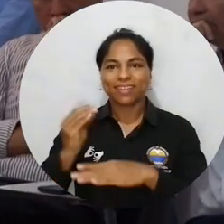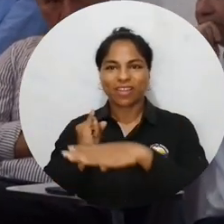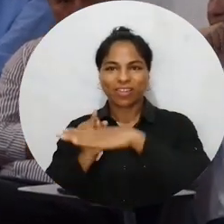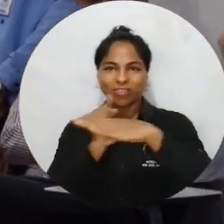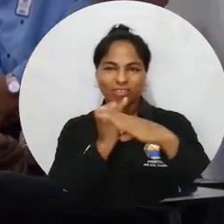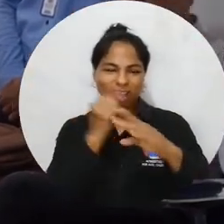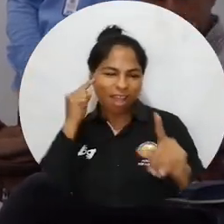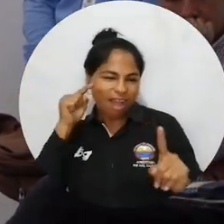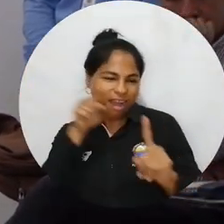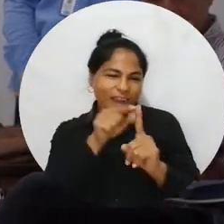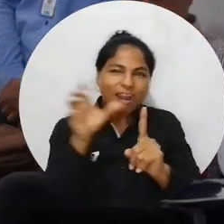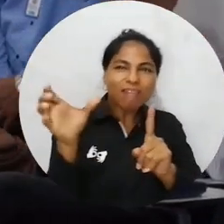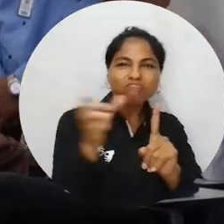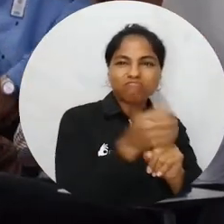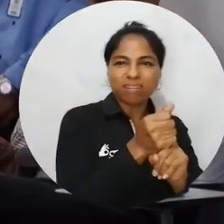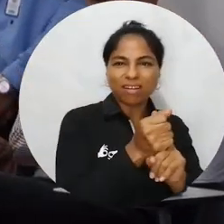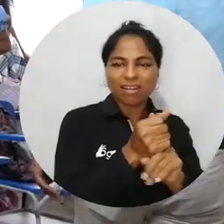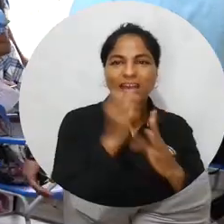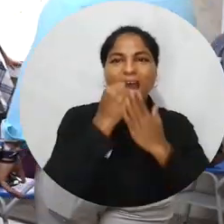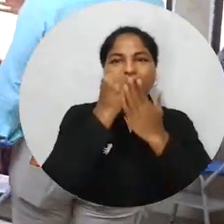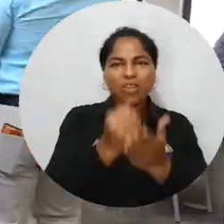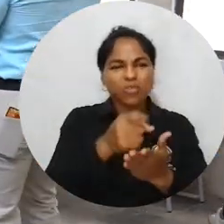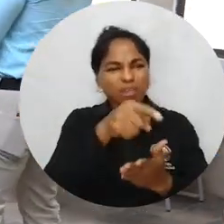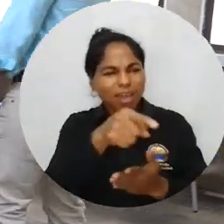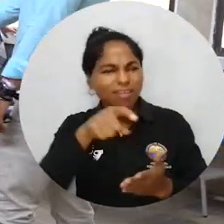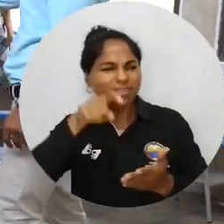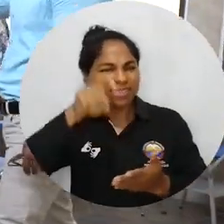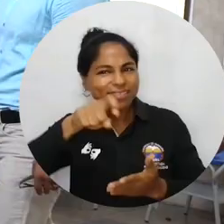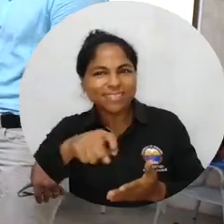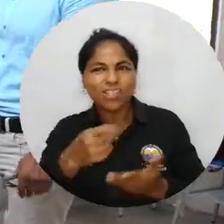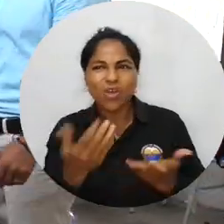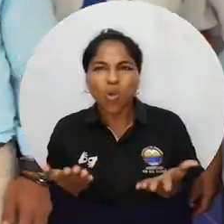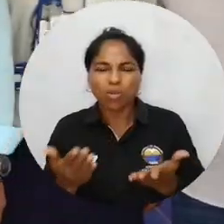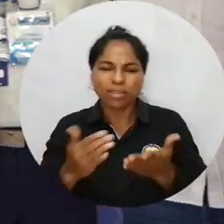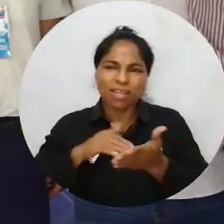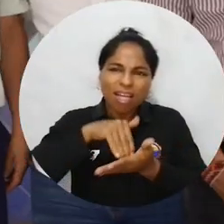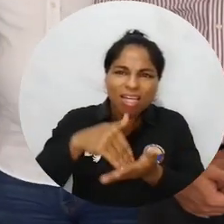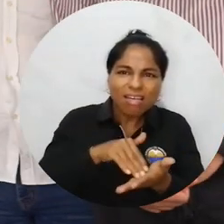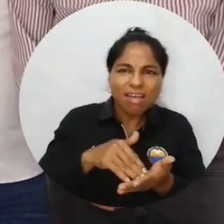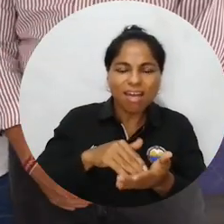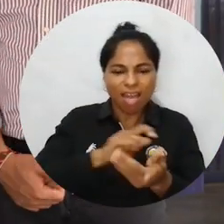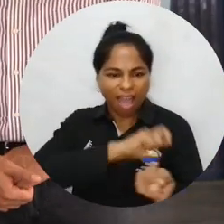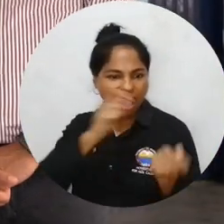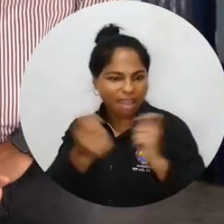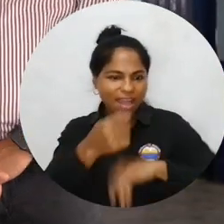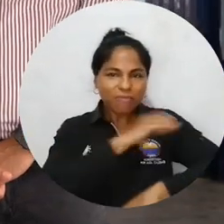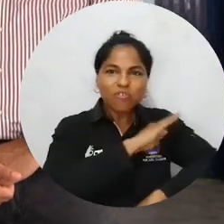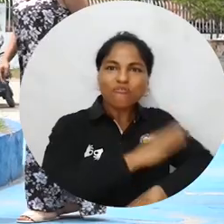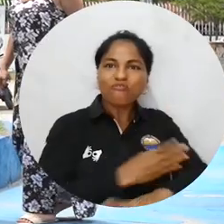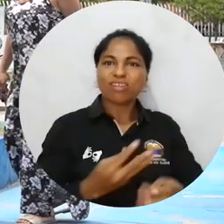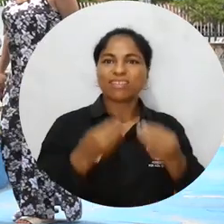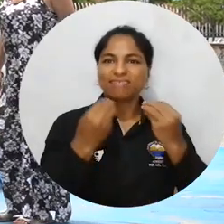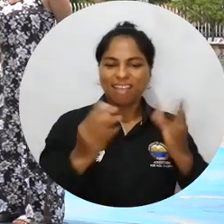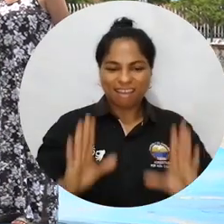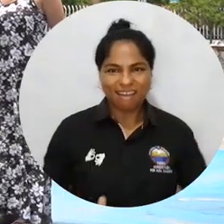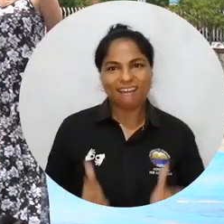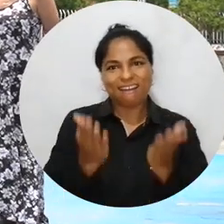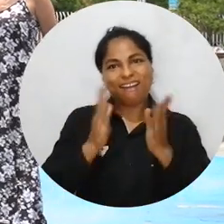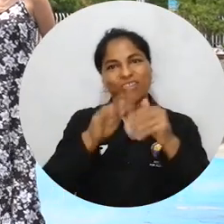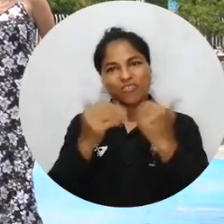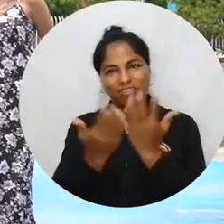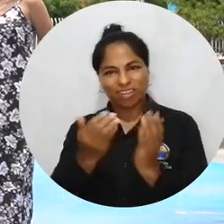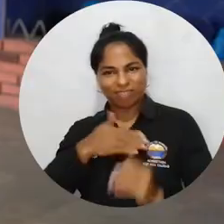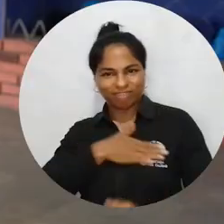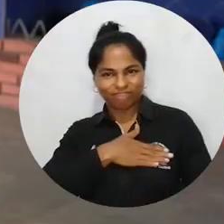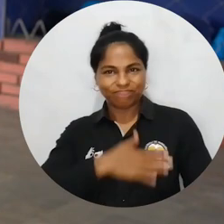desarrollo institucional que direccione el camino, uno que convertirá las necesidades y debilidades en fortalezas que le devuelvan a la escuela el